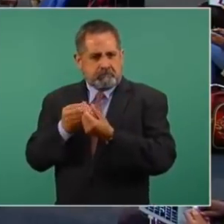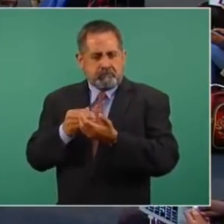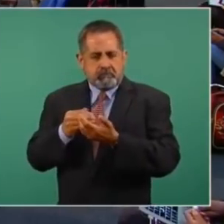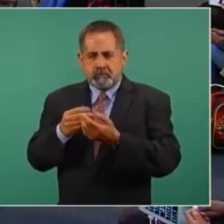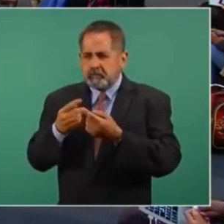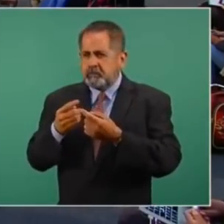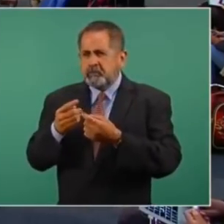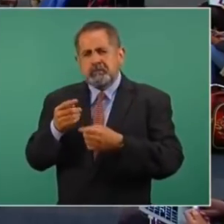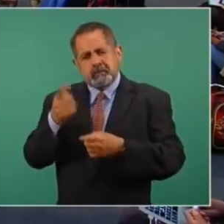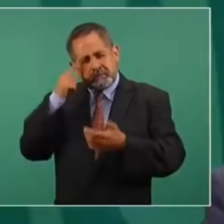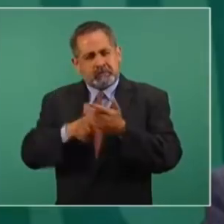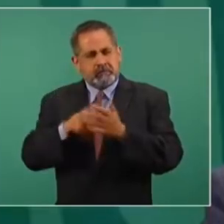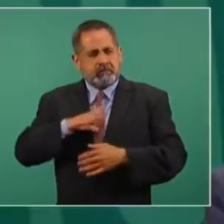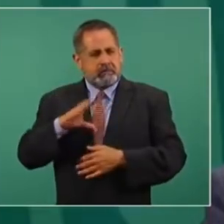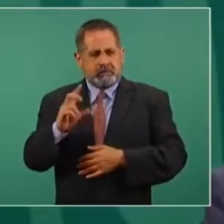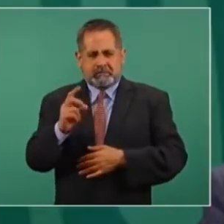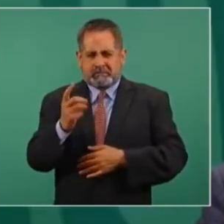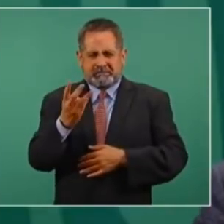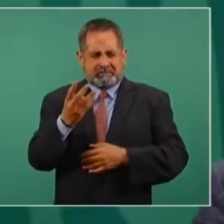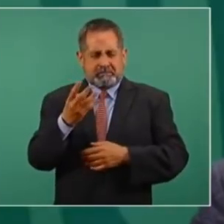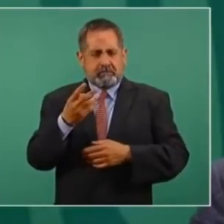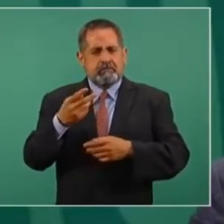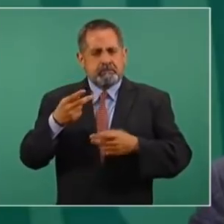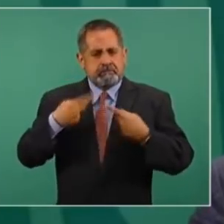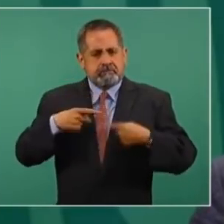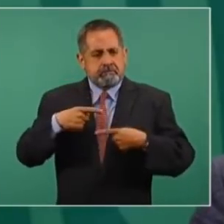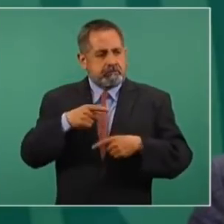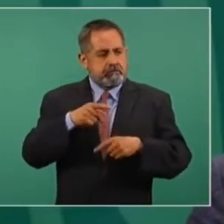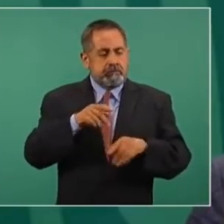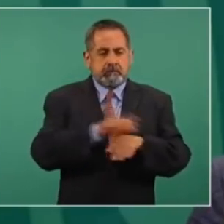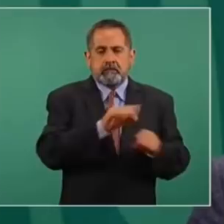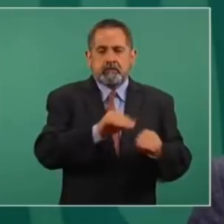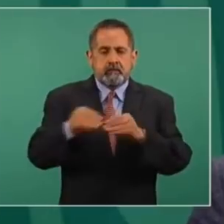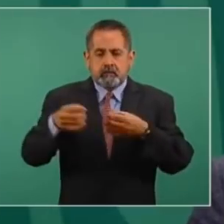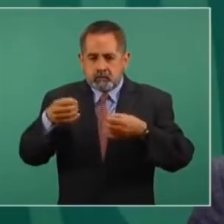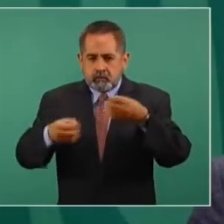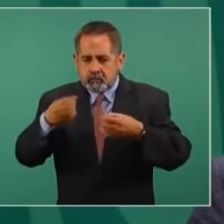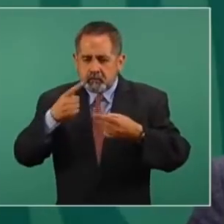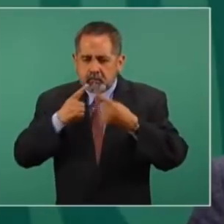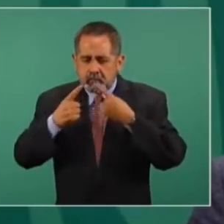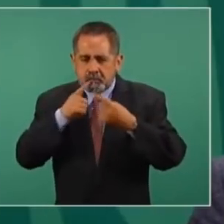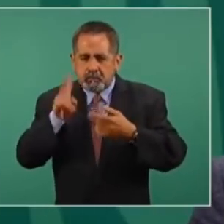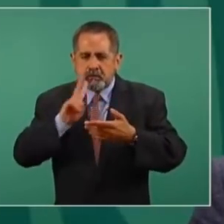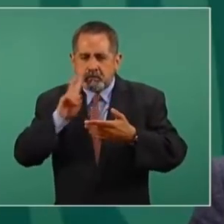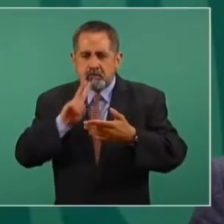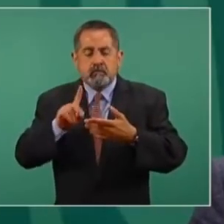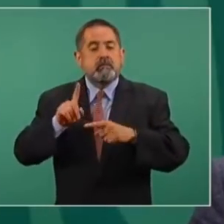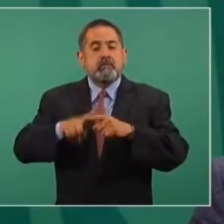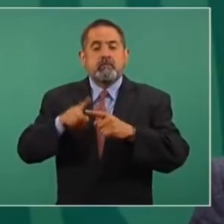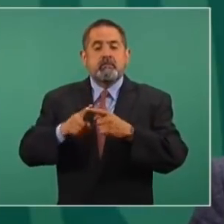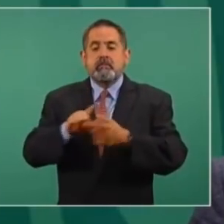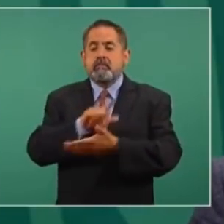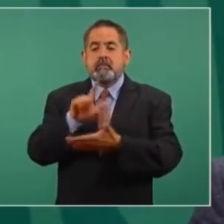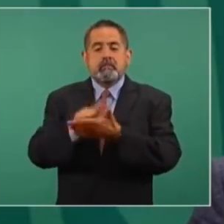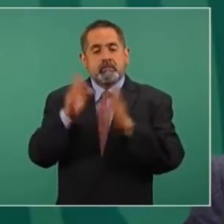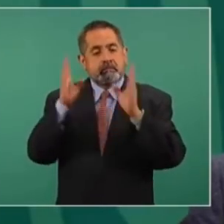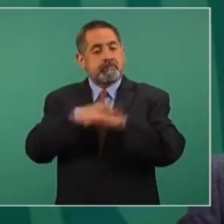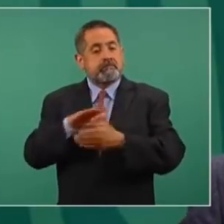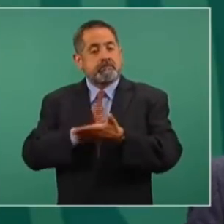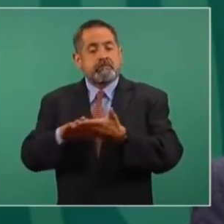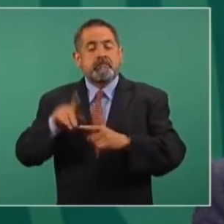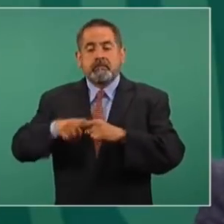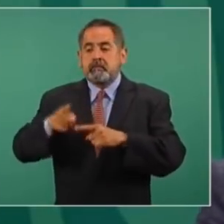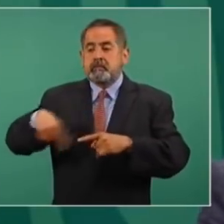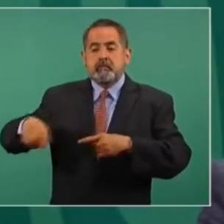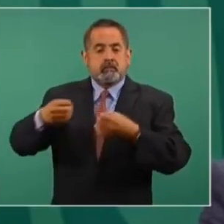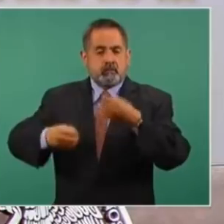la cifra, creo que treinta y tantos casos que se van ir al juzgado, porque la última palabra en la ley de amnistía la tendrían